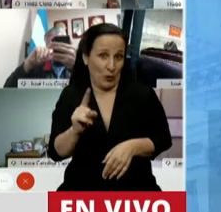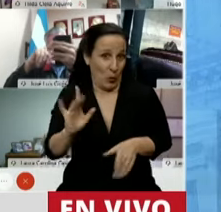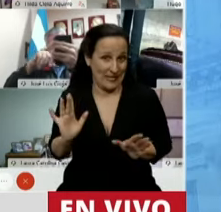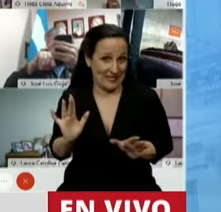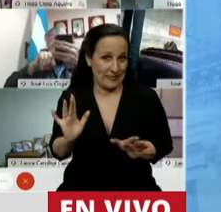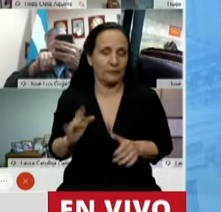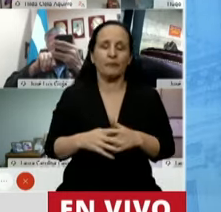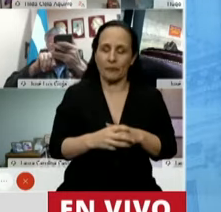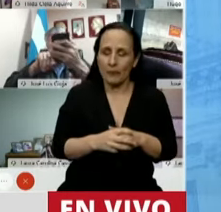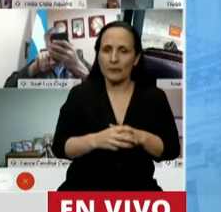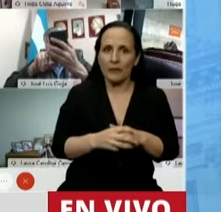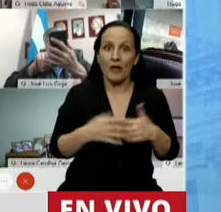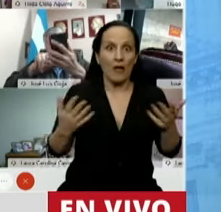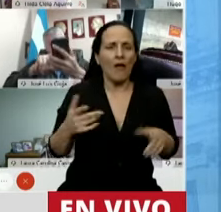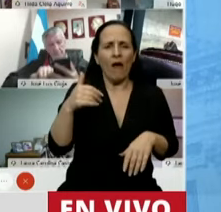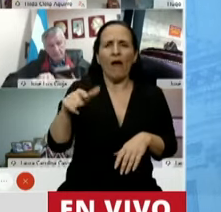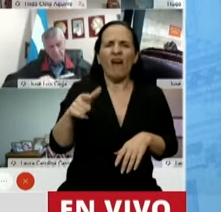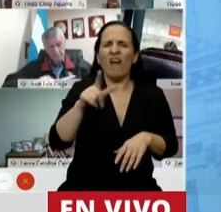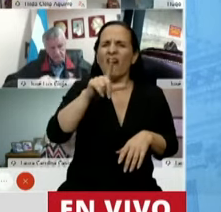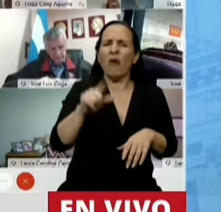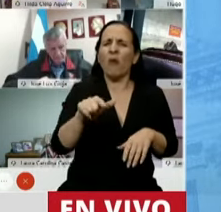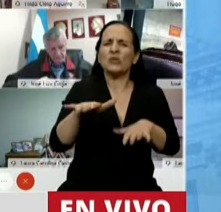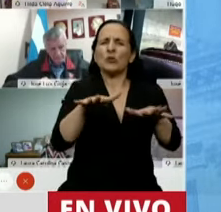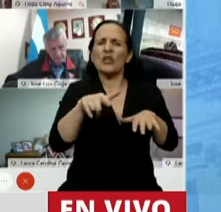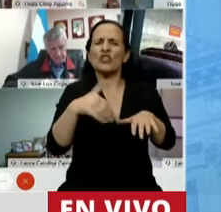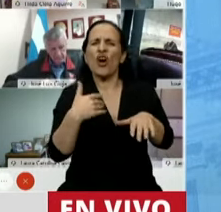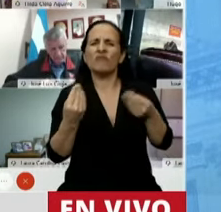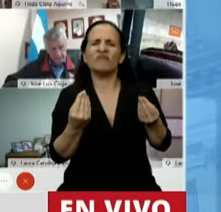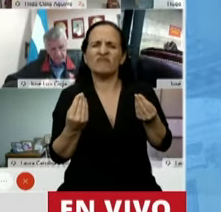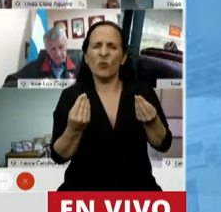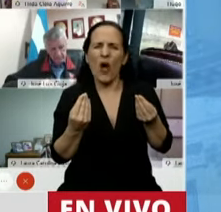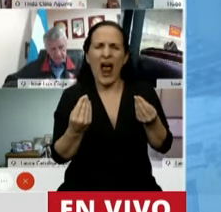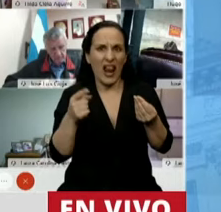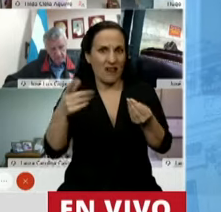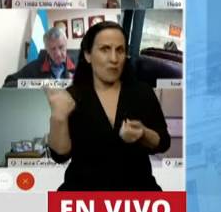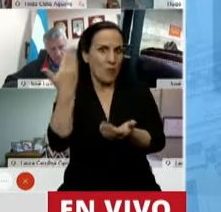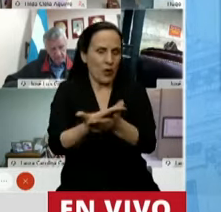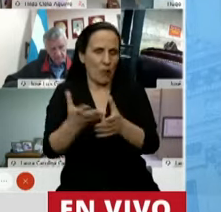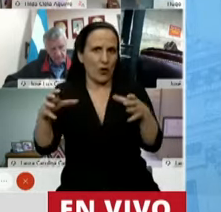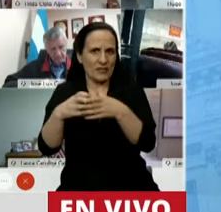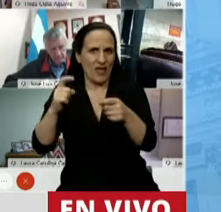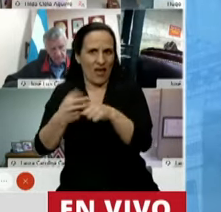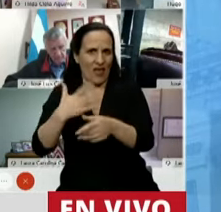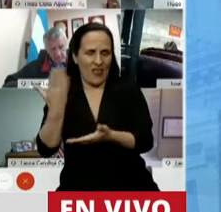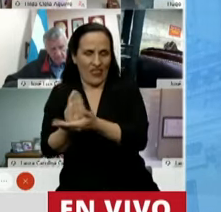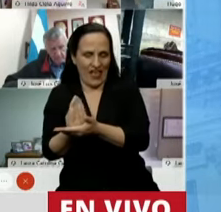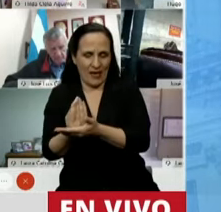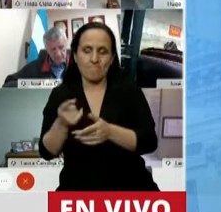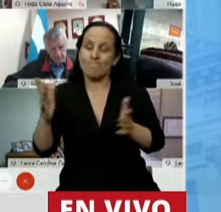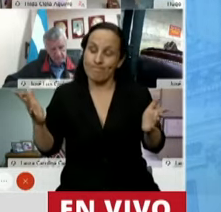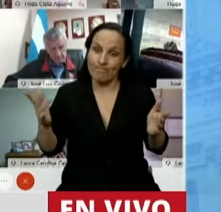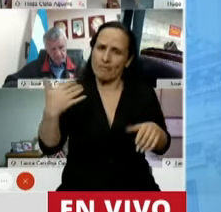país se desenvuelve este proyecto de ley devenido del oficialismo? Que una Argentina necesita recuperar